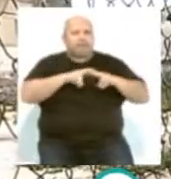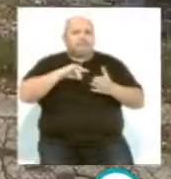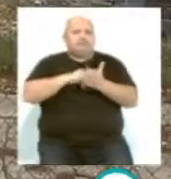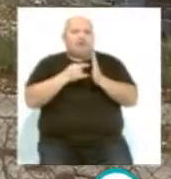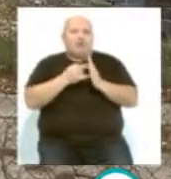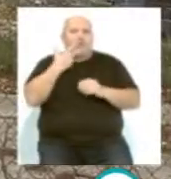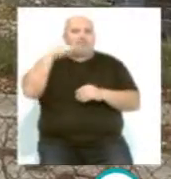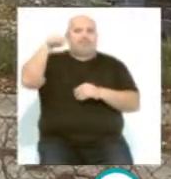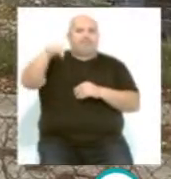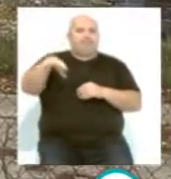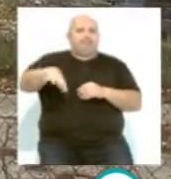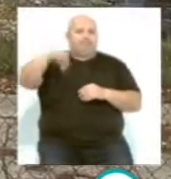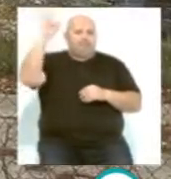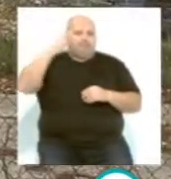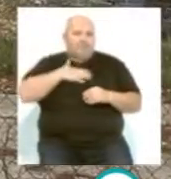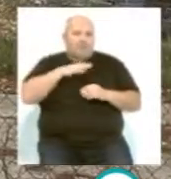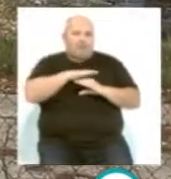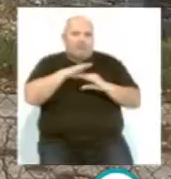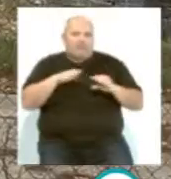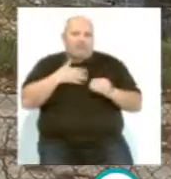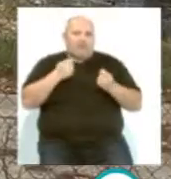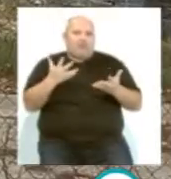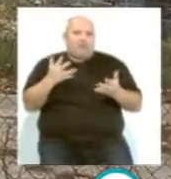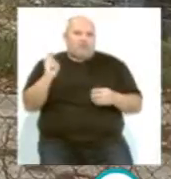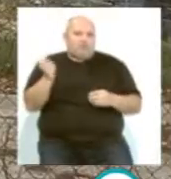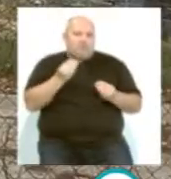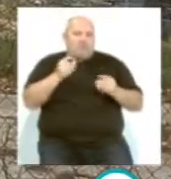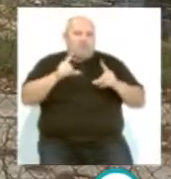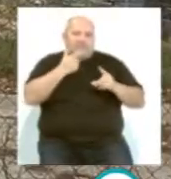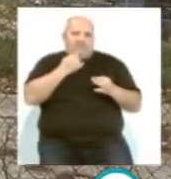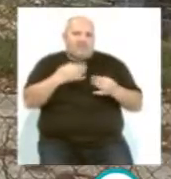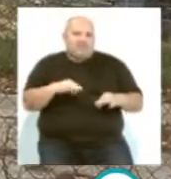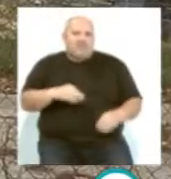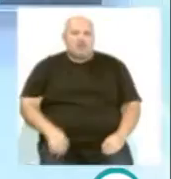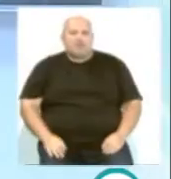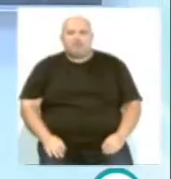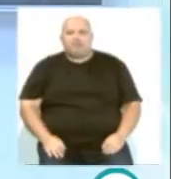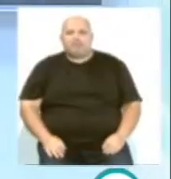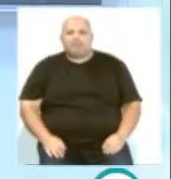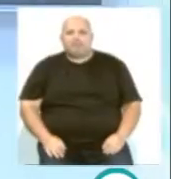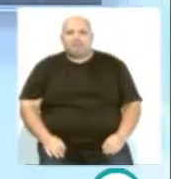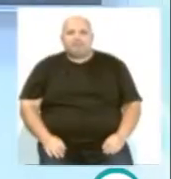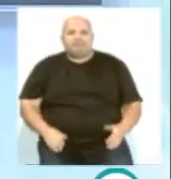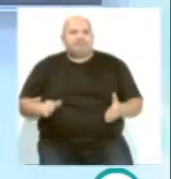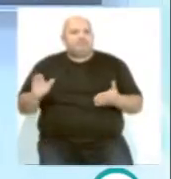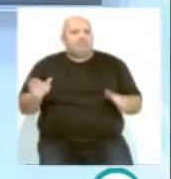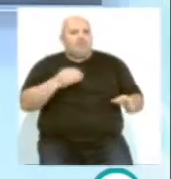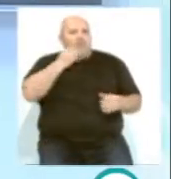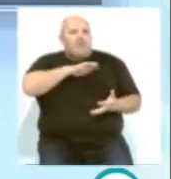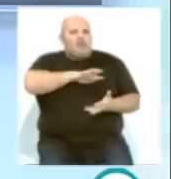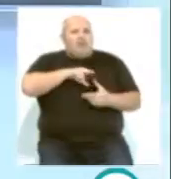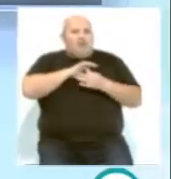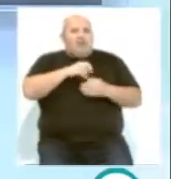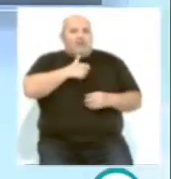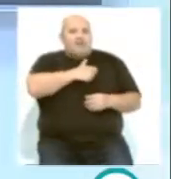técnicos de la Sociedad de Aparcamientos Zona Franca sobre plazas de pago en la ciudad. Y buenas noticias para